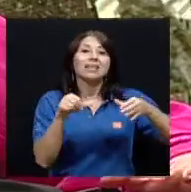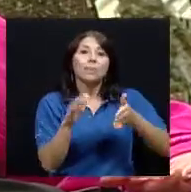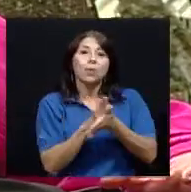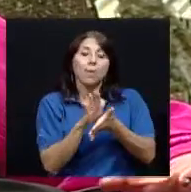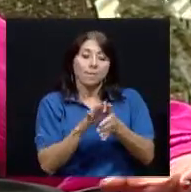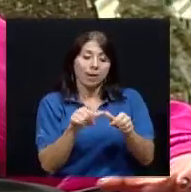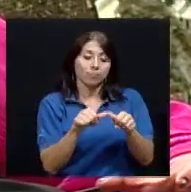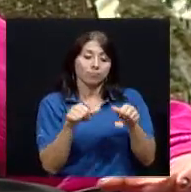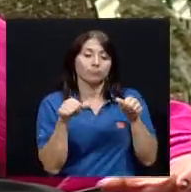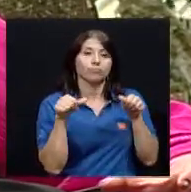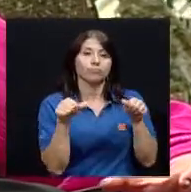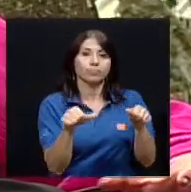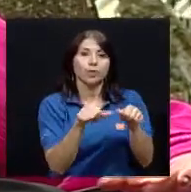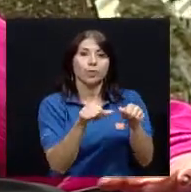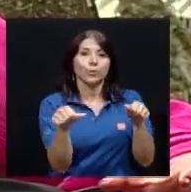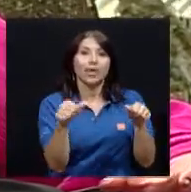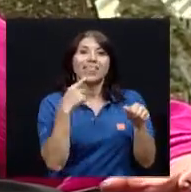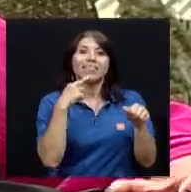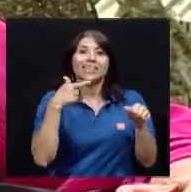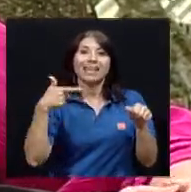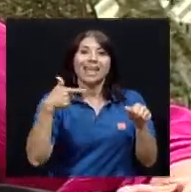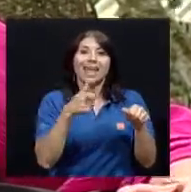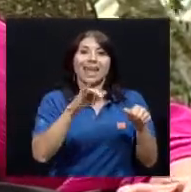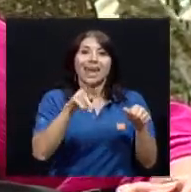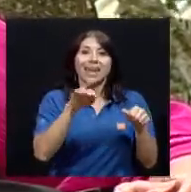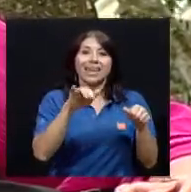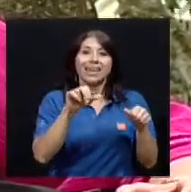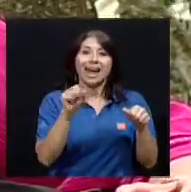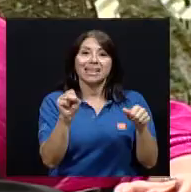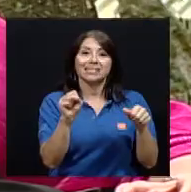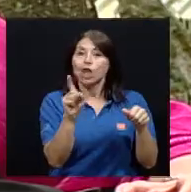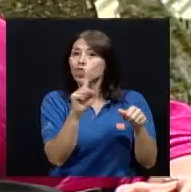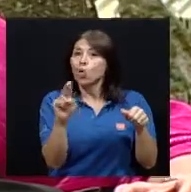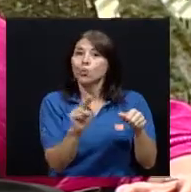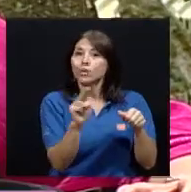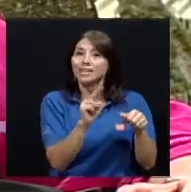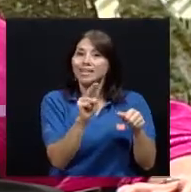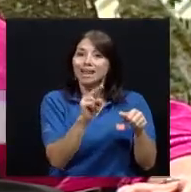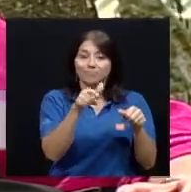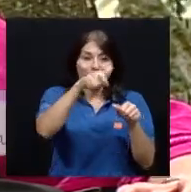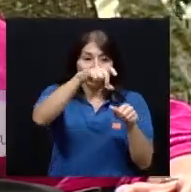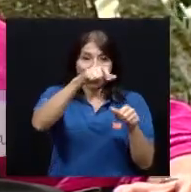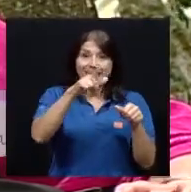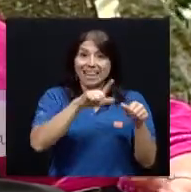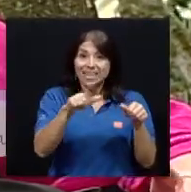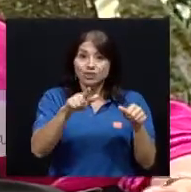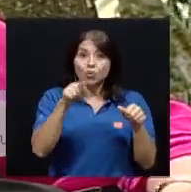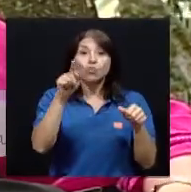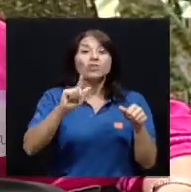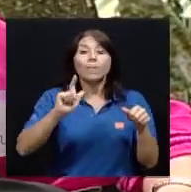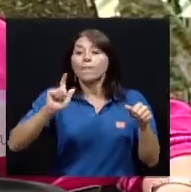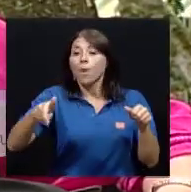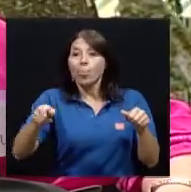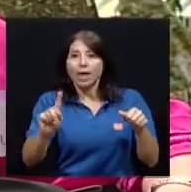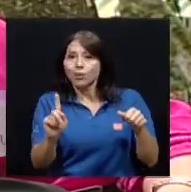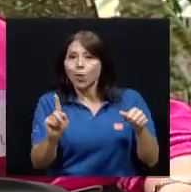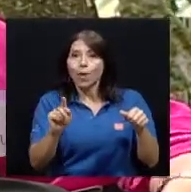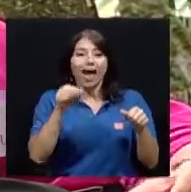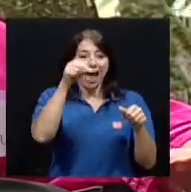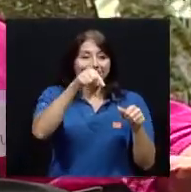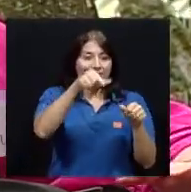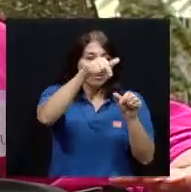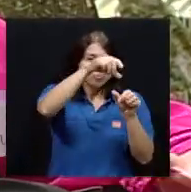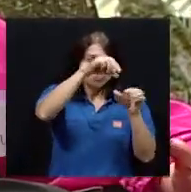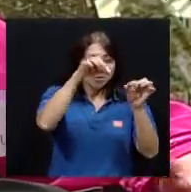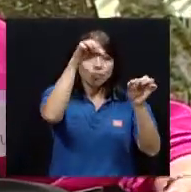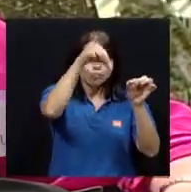dice jeringas no utilizar no manipular y ahí las vamos descartando una vez que eso está podemos llevarlo perfectamente también a la farmacia o